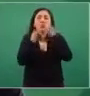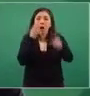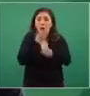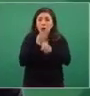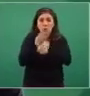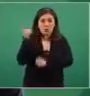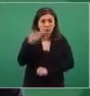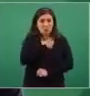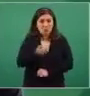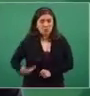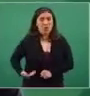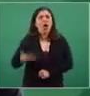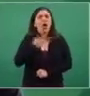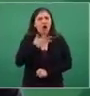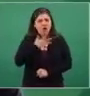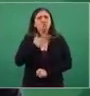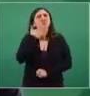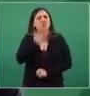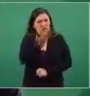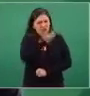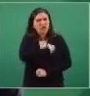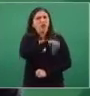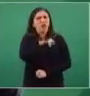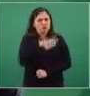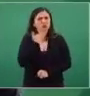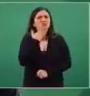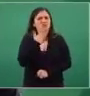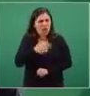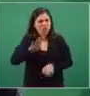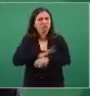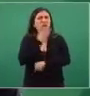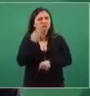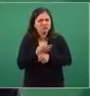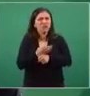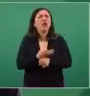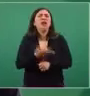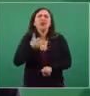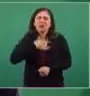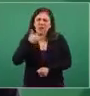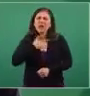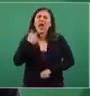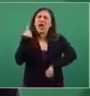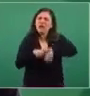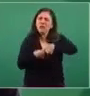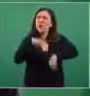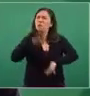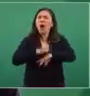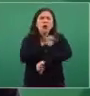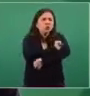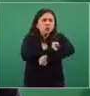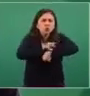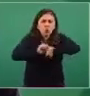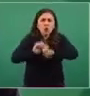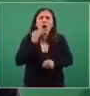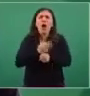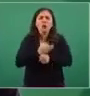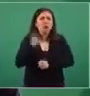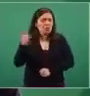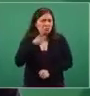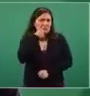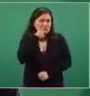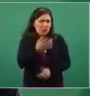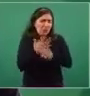momentos estable, los signos y síntomas de enfermedad son leves, es decir, en este momento él está expresando